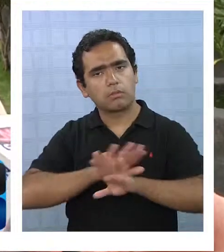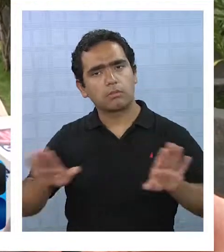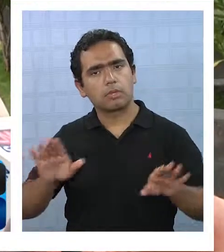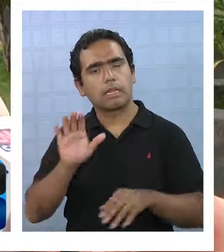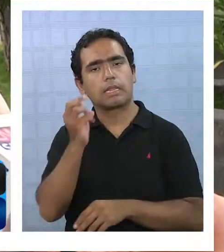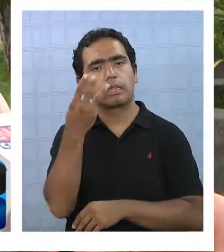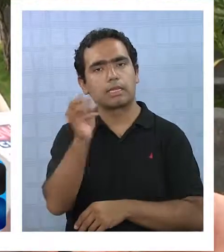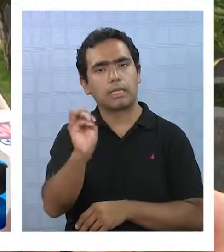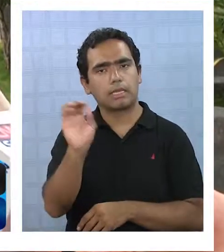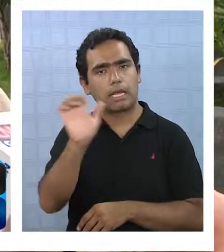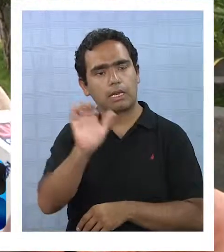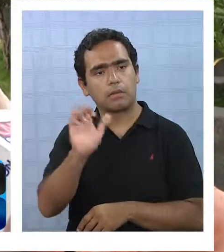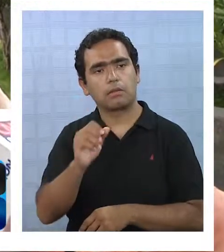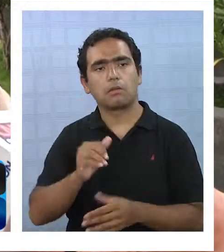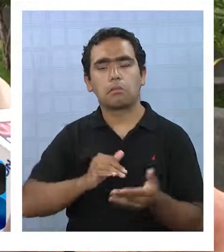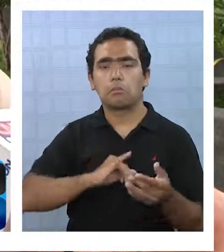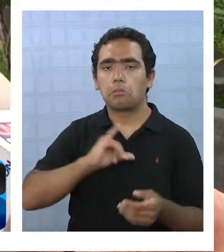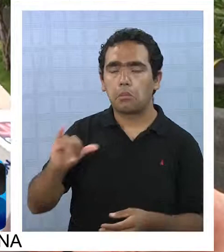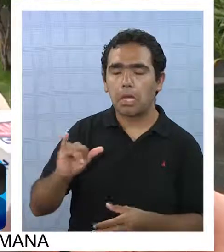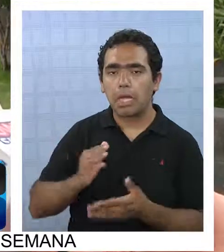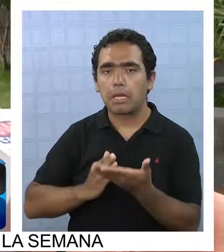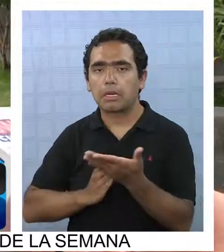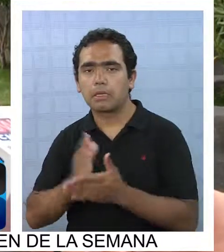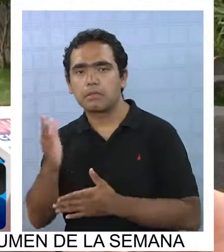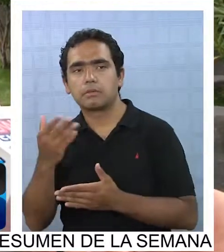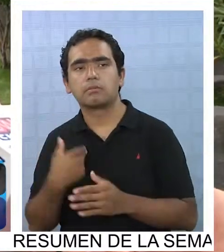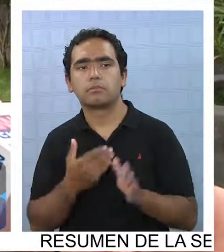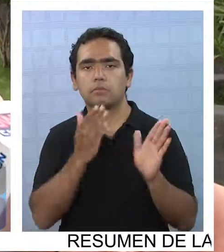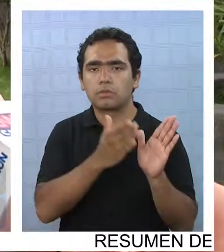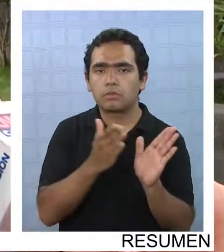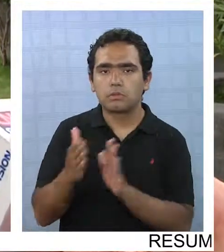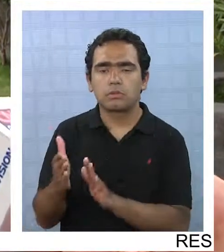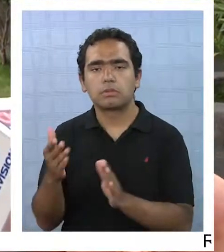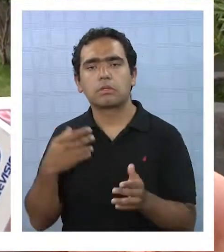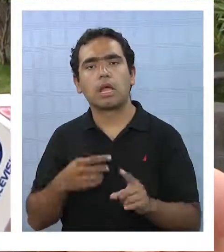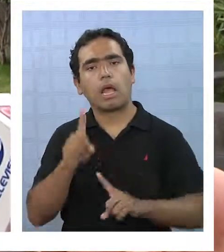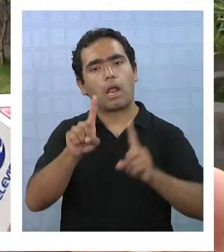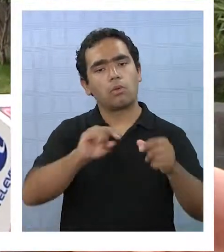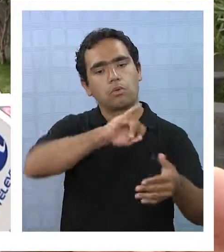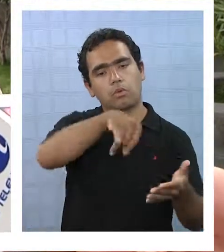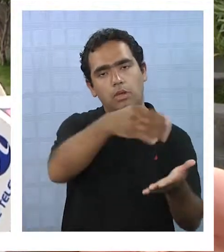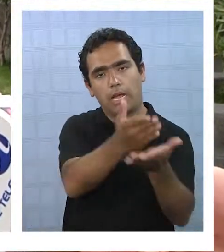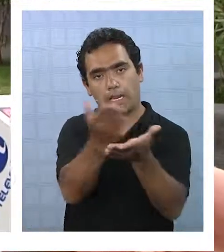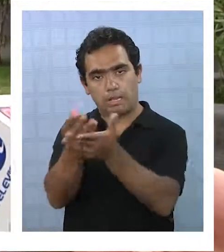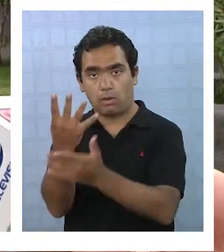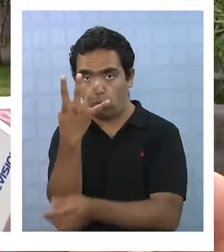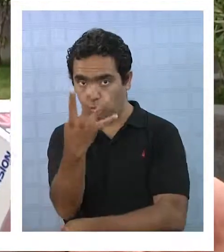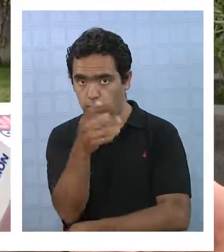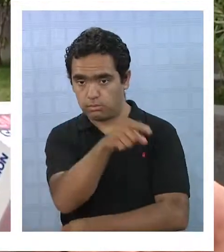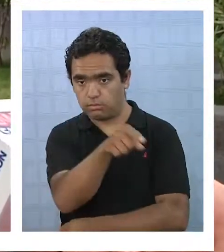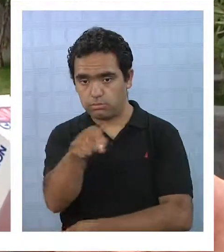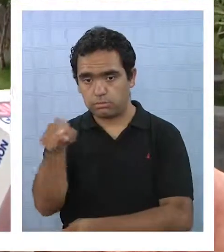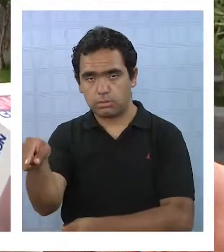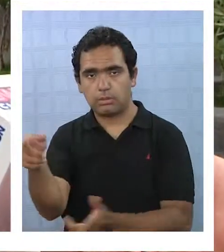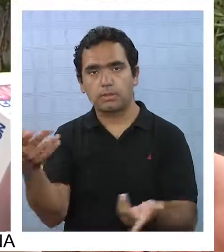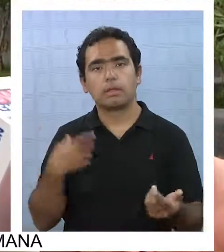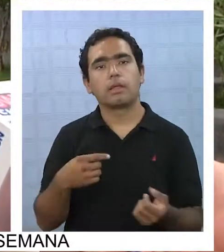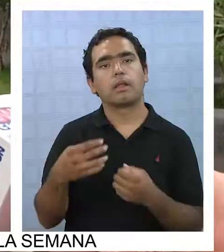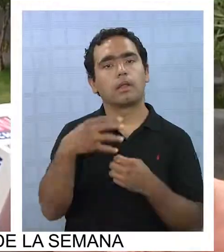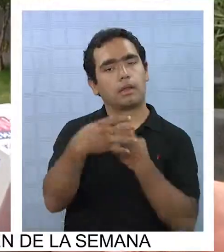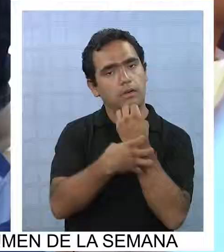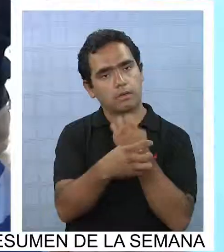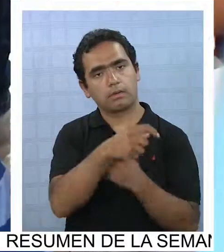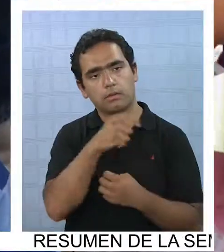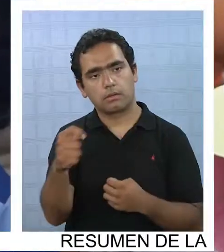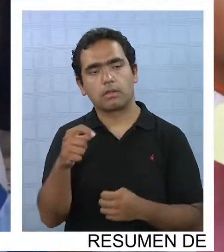enero y luego iniciamos un proceso para atender en algunos jardines, cuatro jardines en la región,